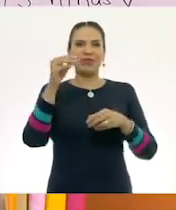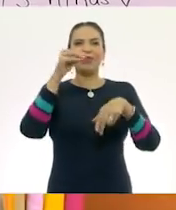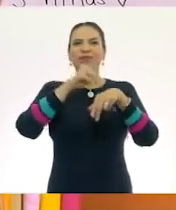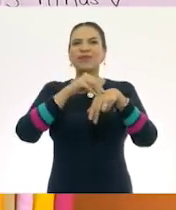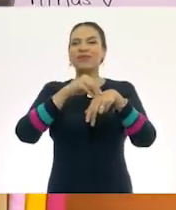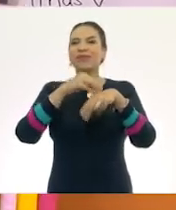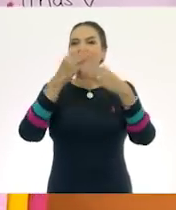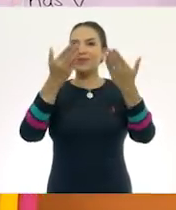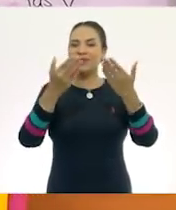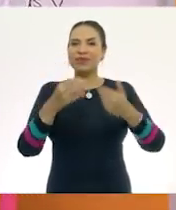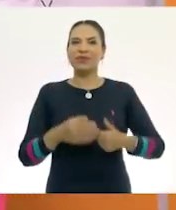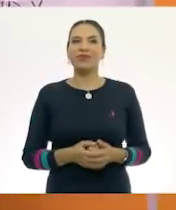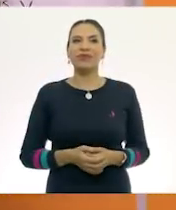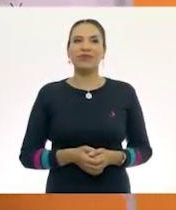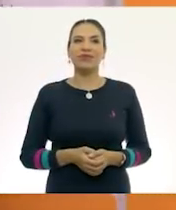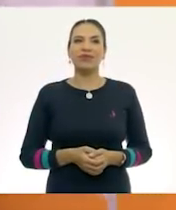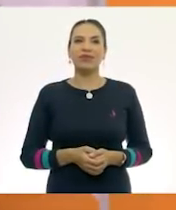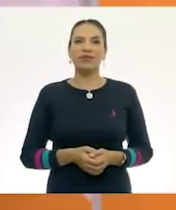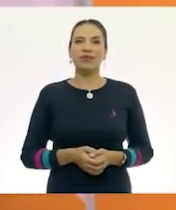lado.